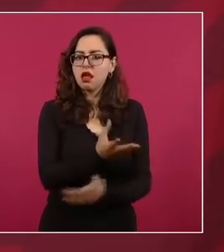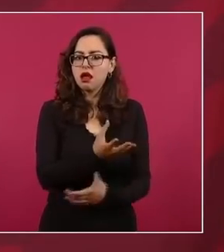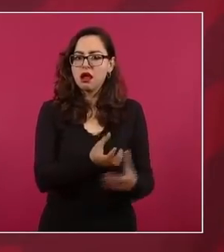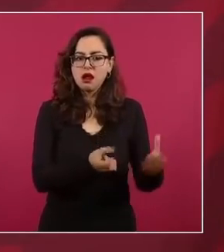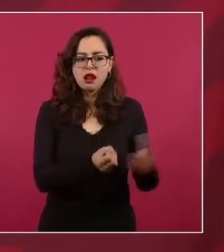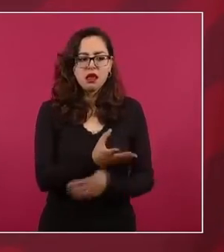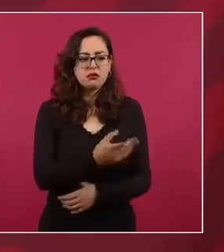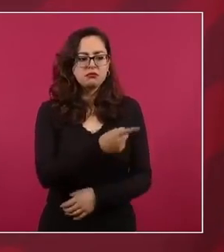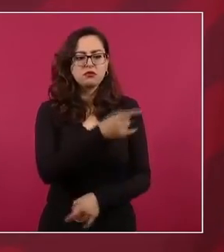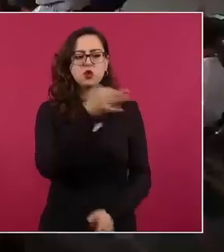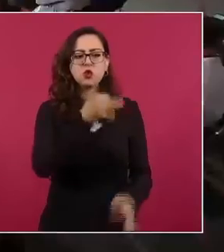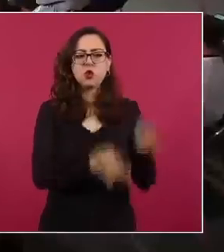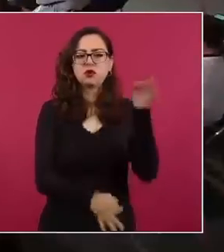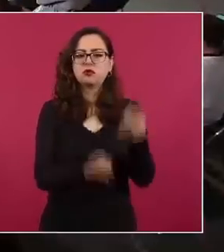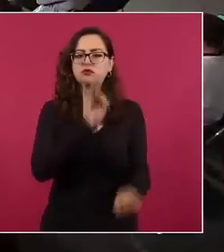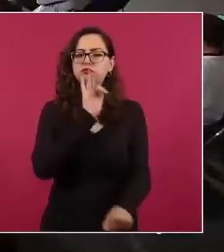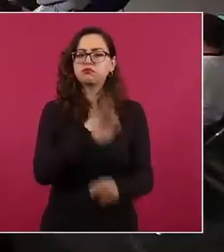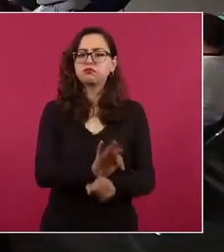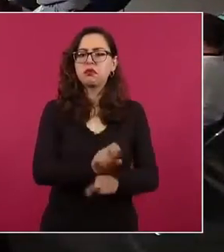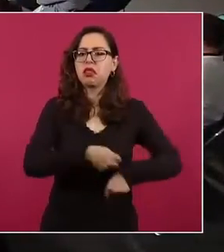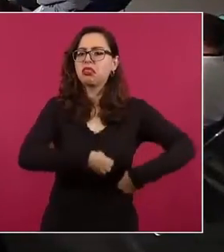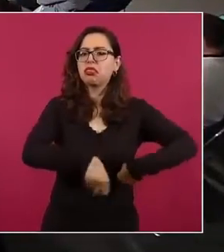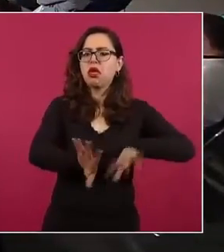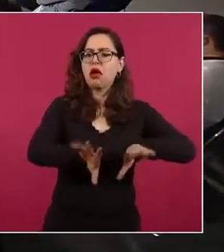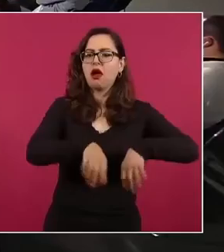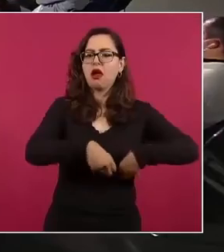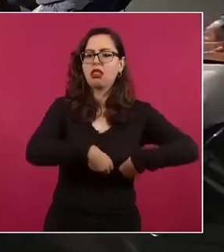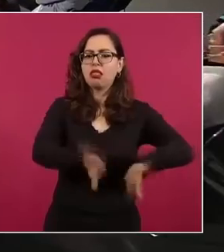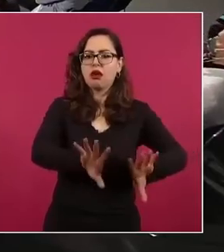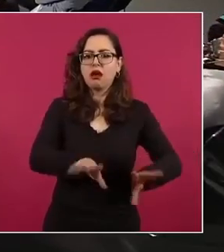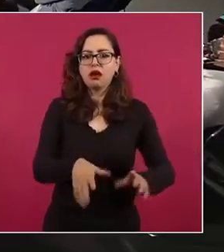Porque van a resolver sobre este asunto